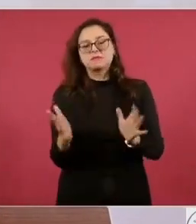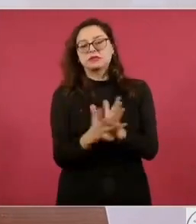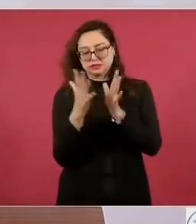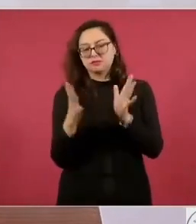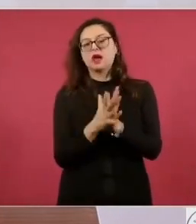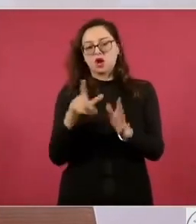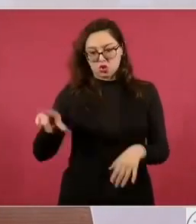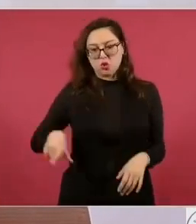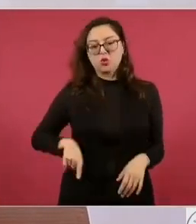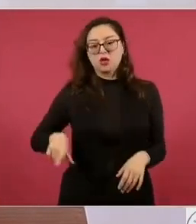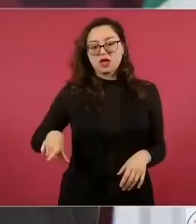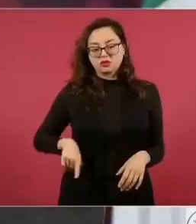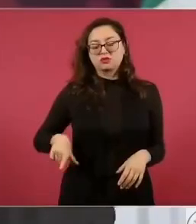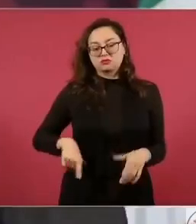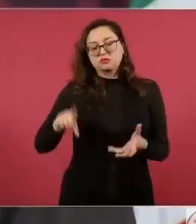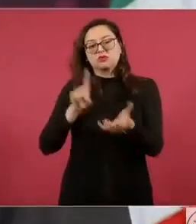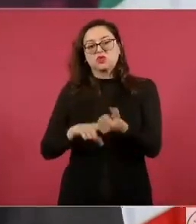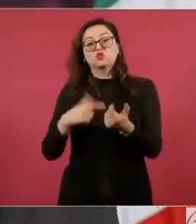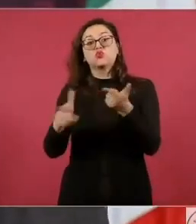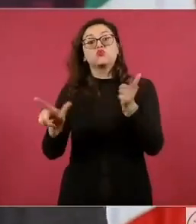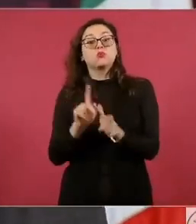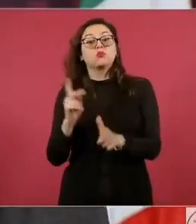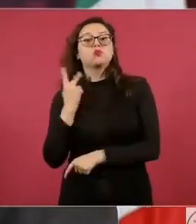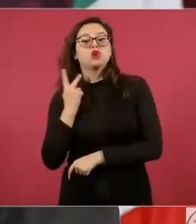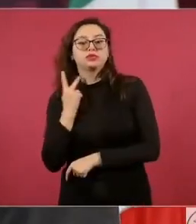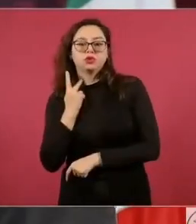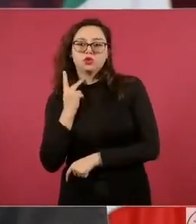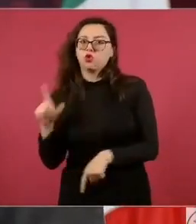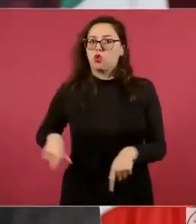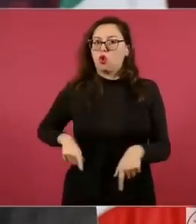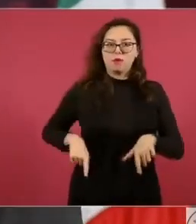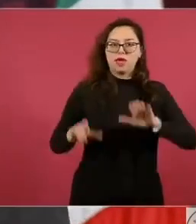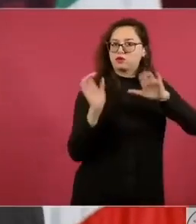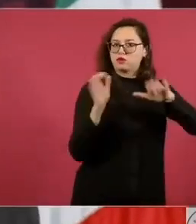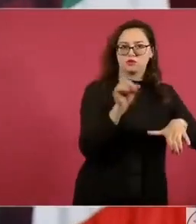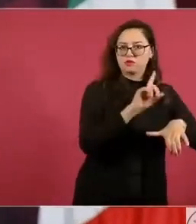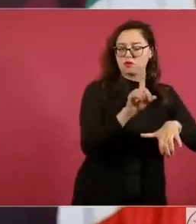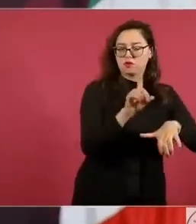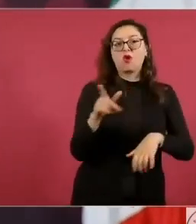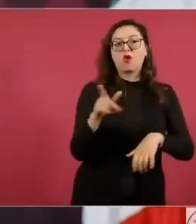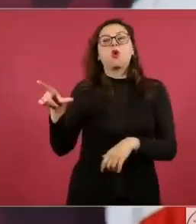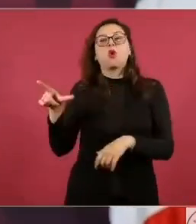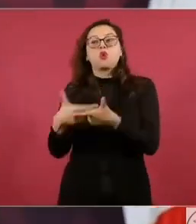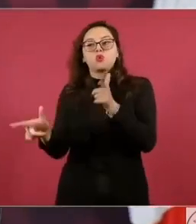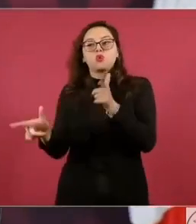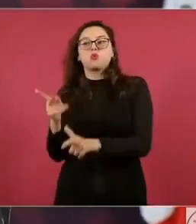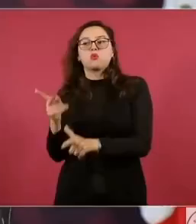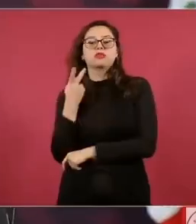Moreno, quiere ayudar a